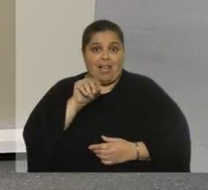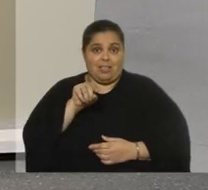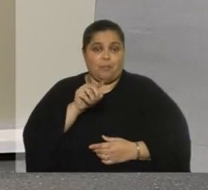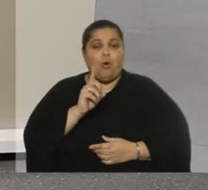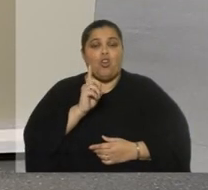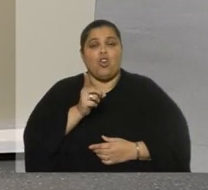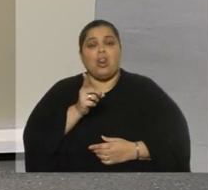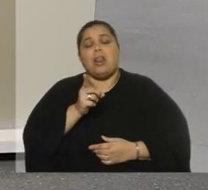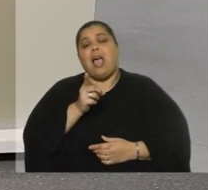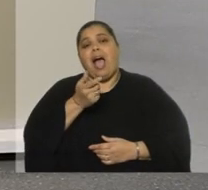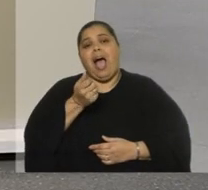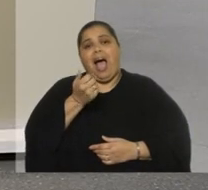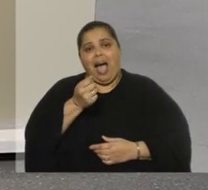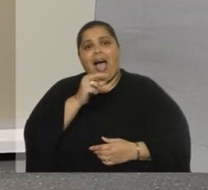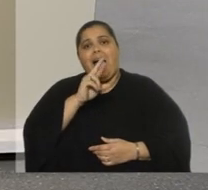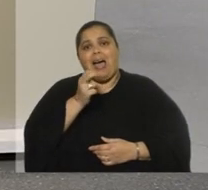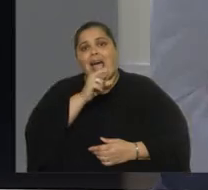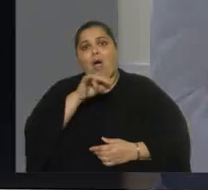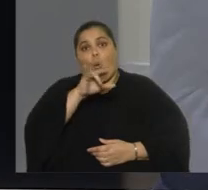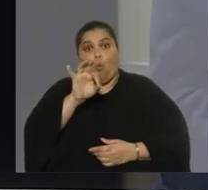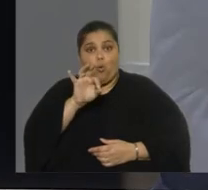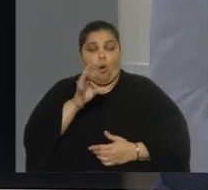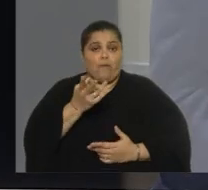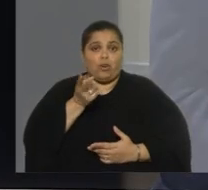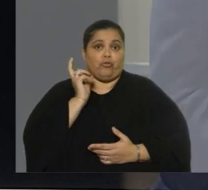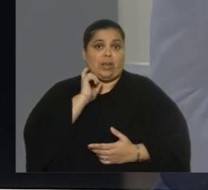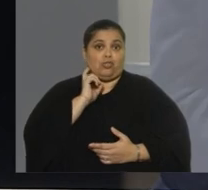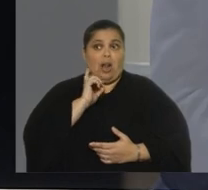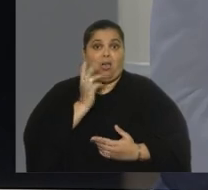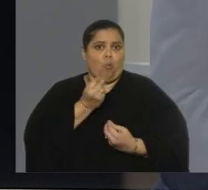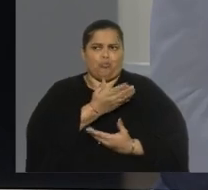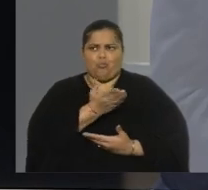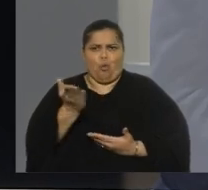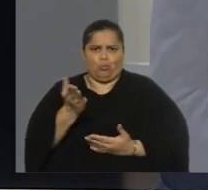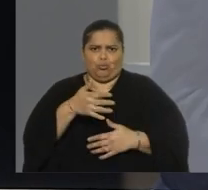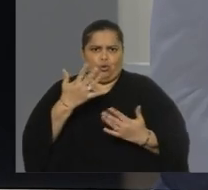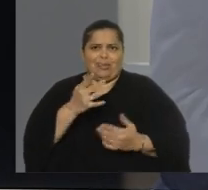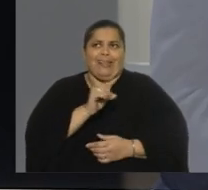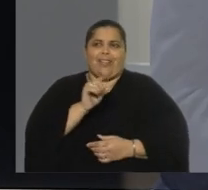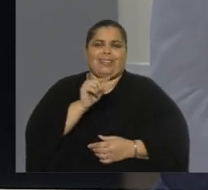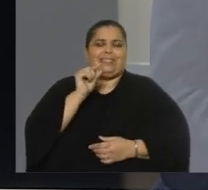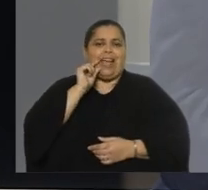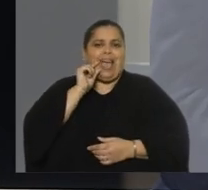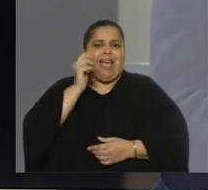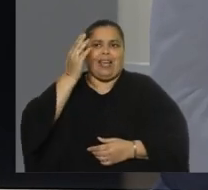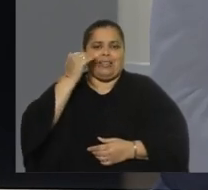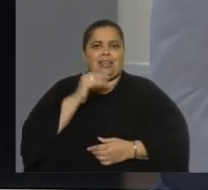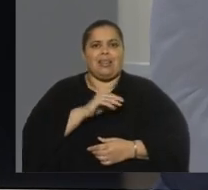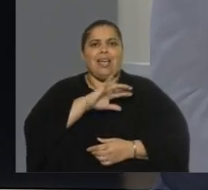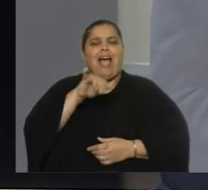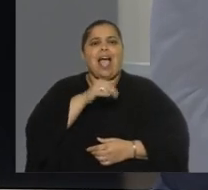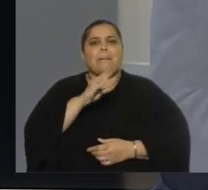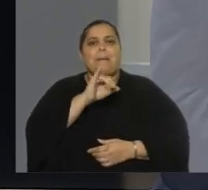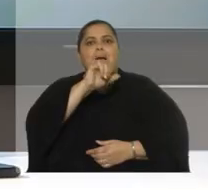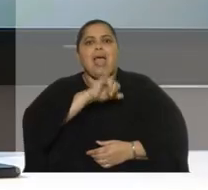podríamos nombrar a otros que fueron traicionados, tanto que no se les nombra más, ni hay que hablar del General Sereñi, pero a Jaime Pérez, ustedes lo